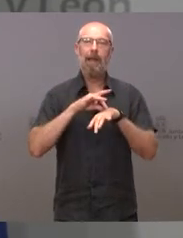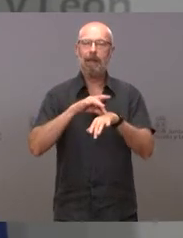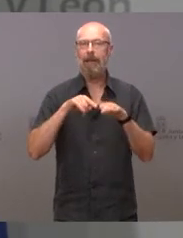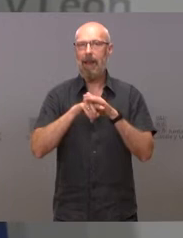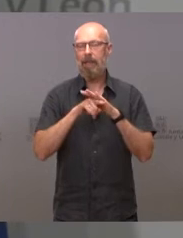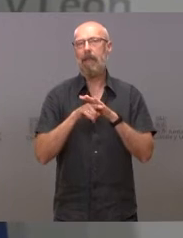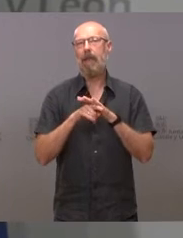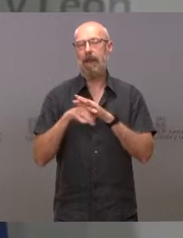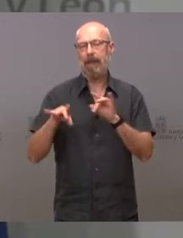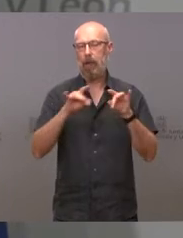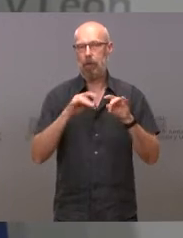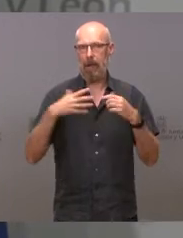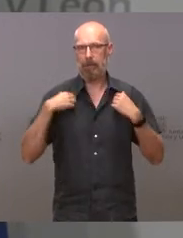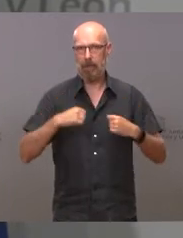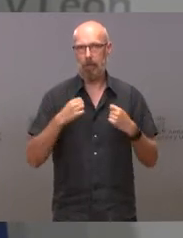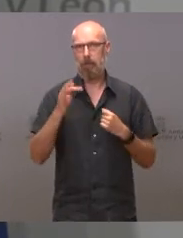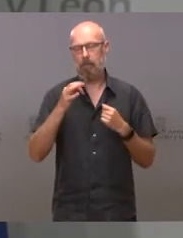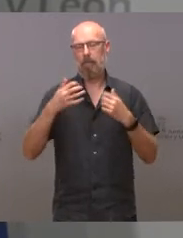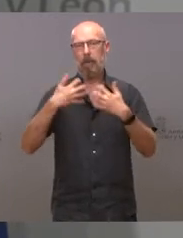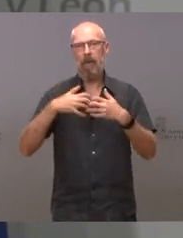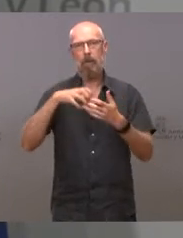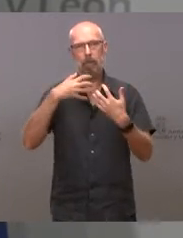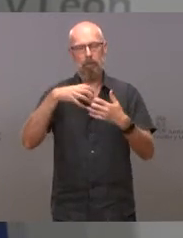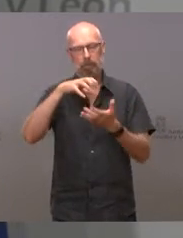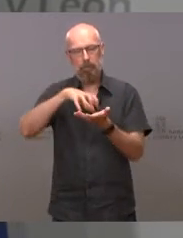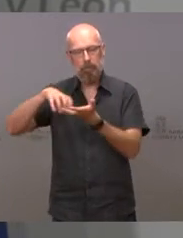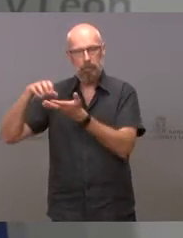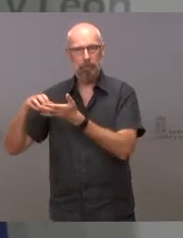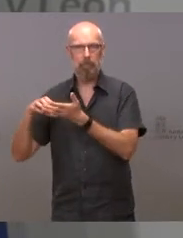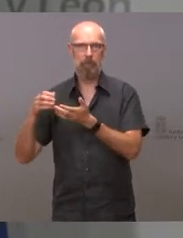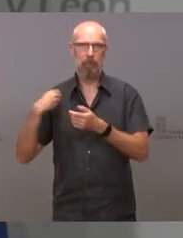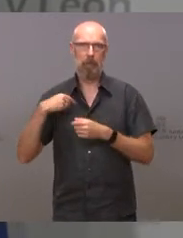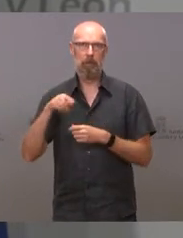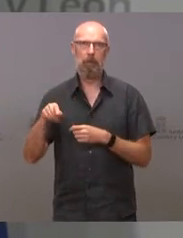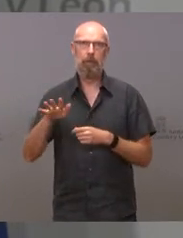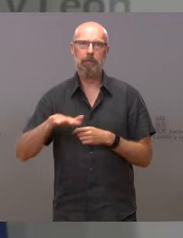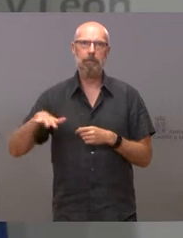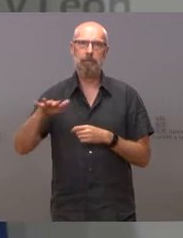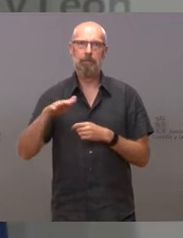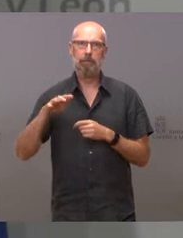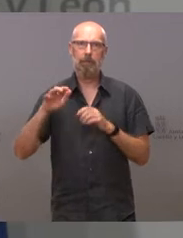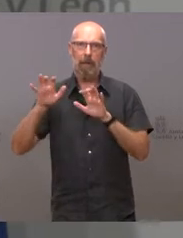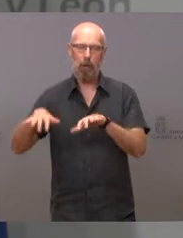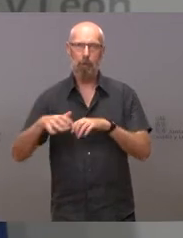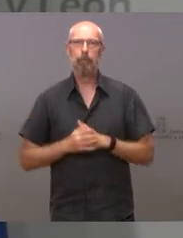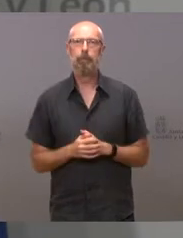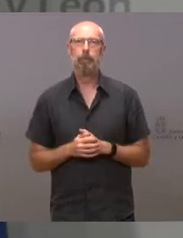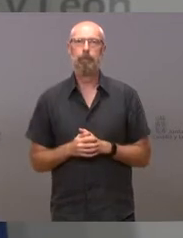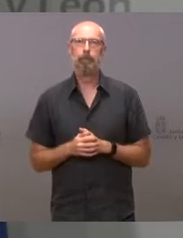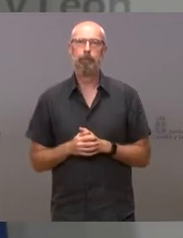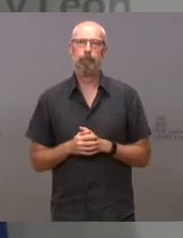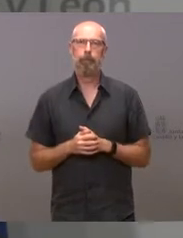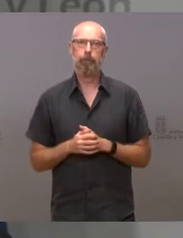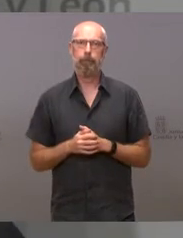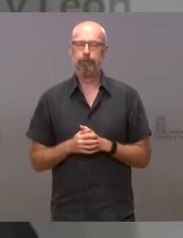diversos equipos para el Complejo Asistencial Universitario de León, entre otros una sala de radiología digital y un